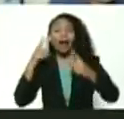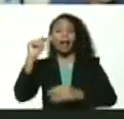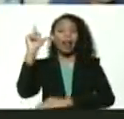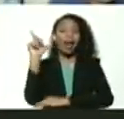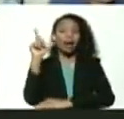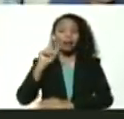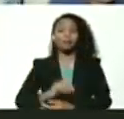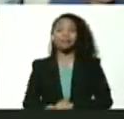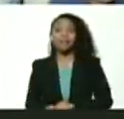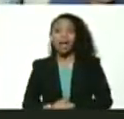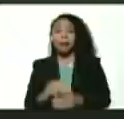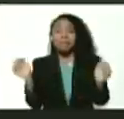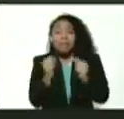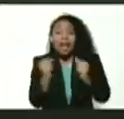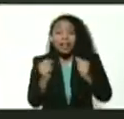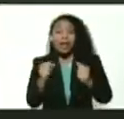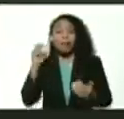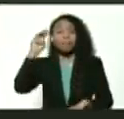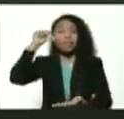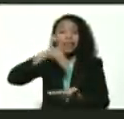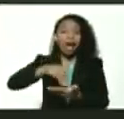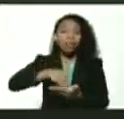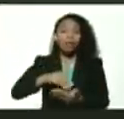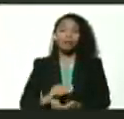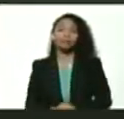Mérida Miranda